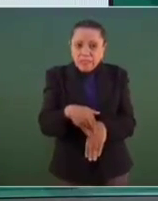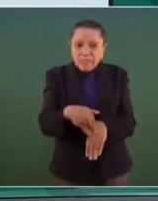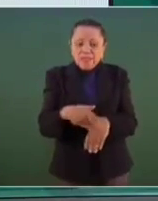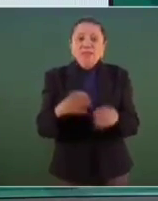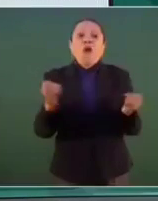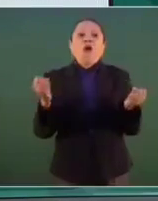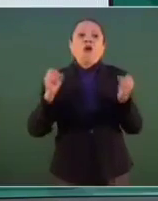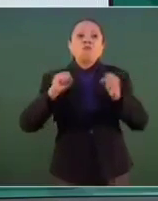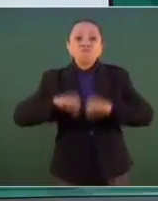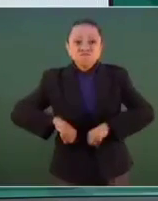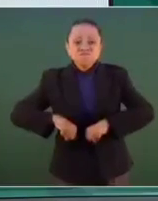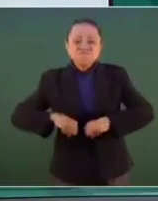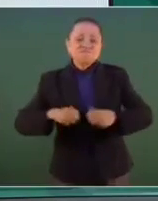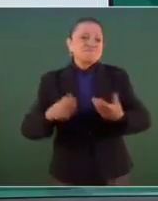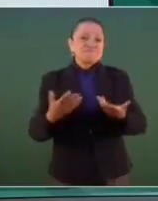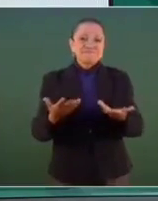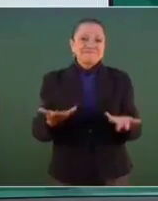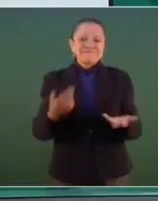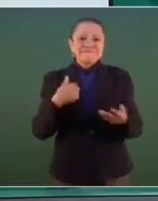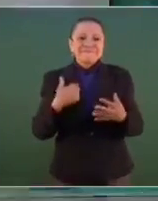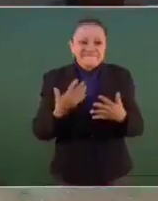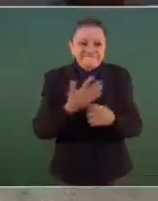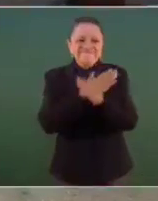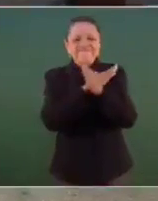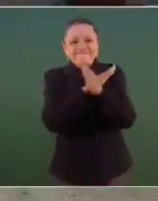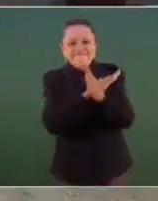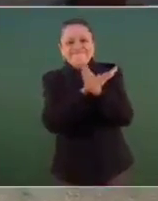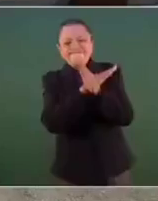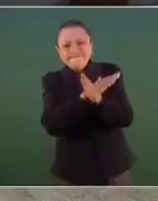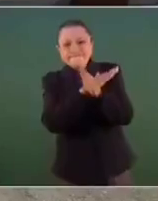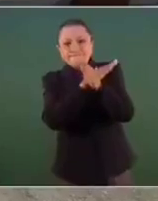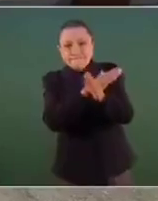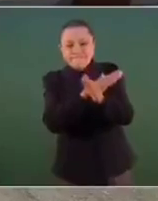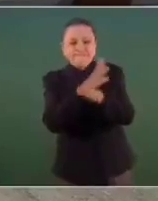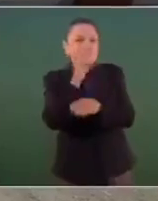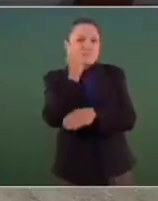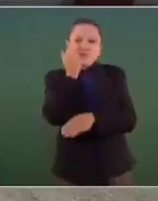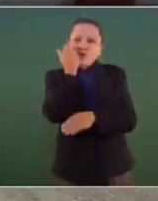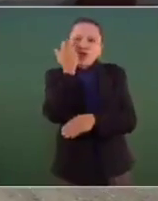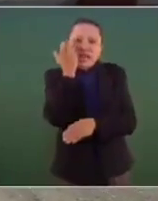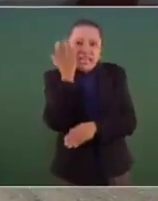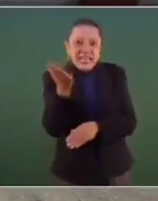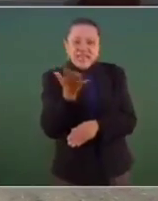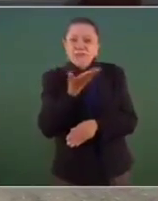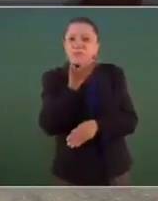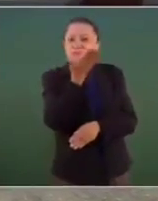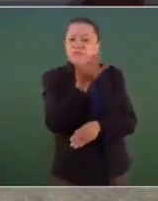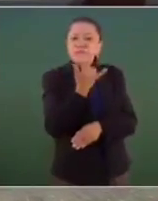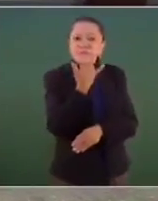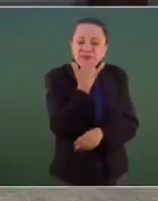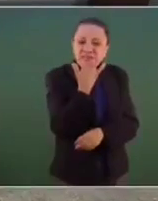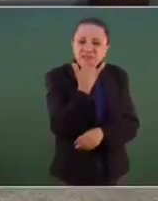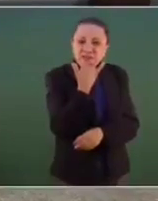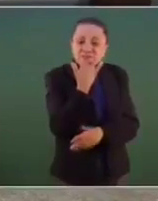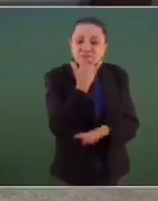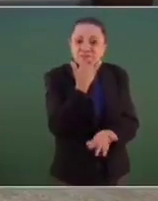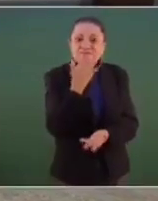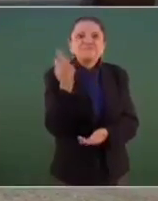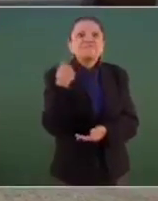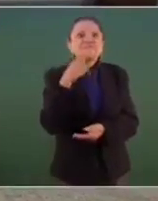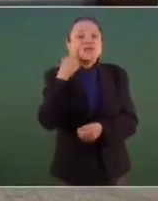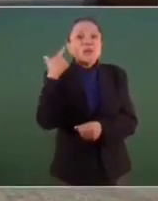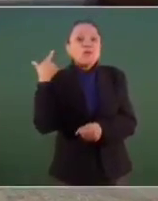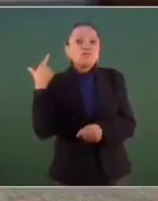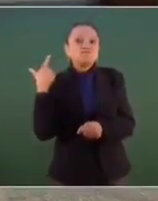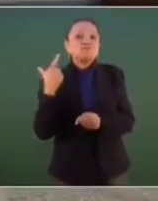rinde, y por ello no alcanza a vislumbrar la enorme